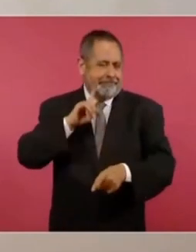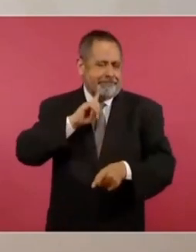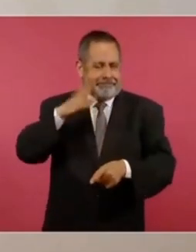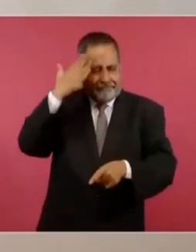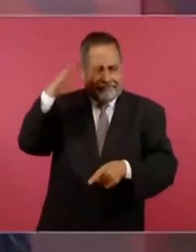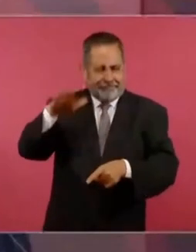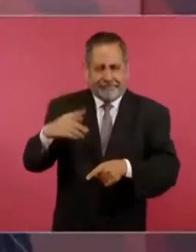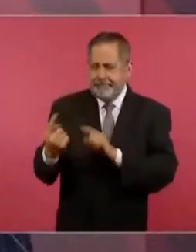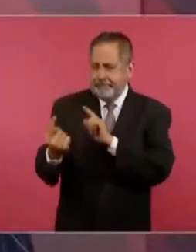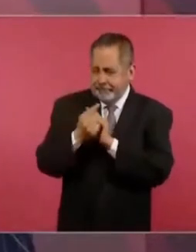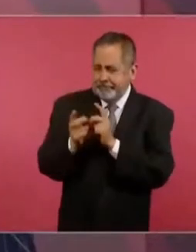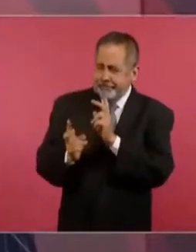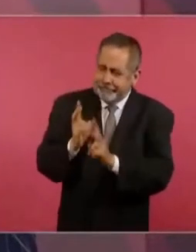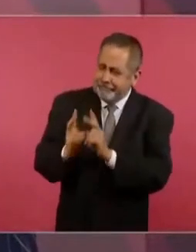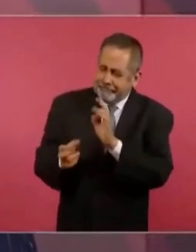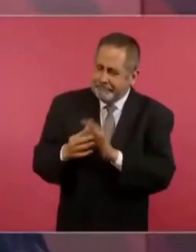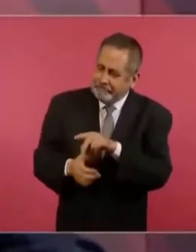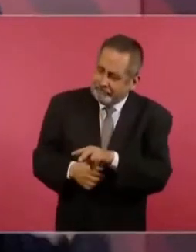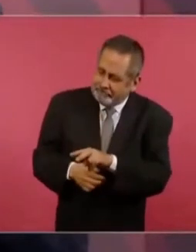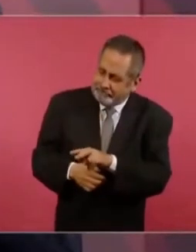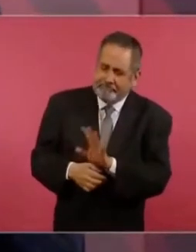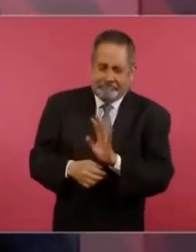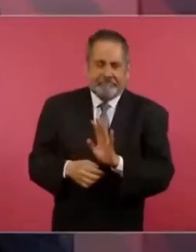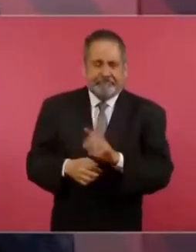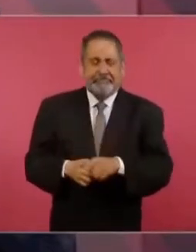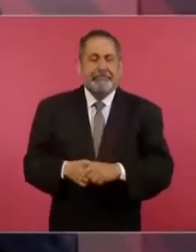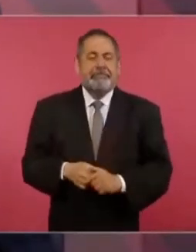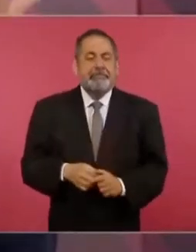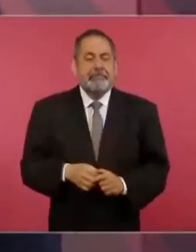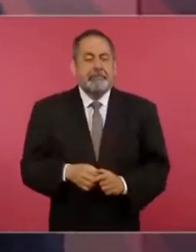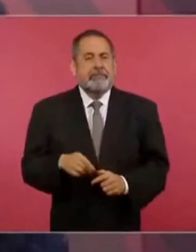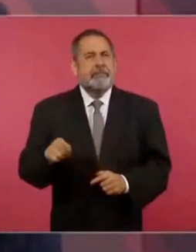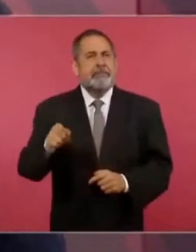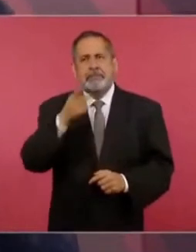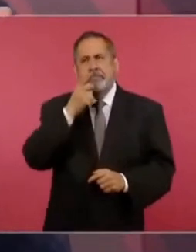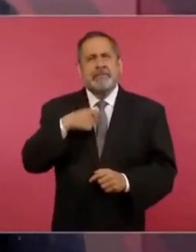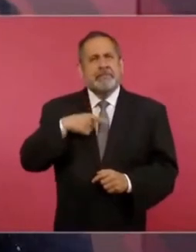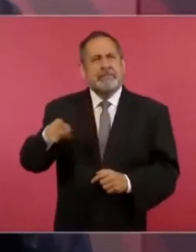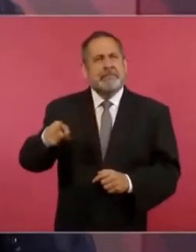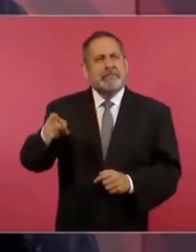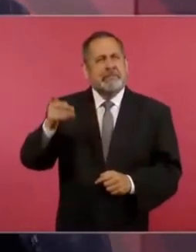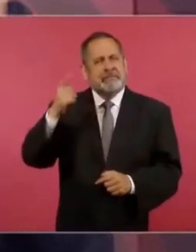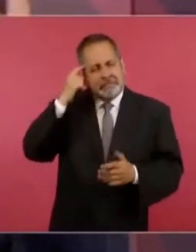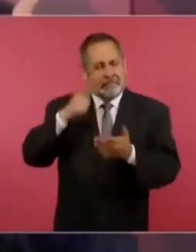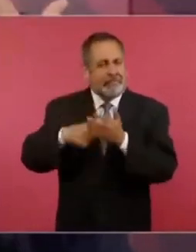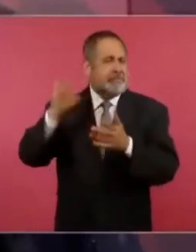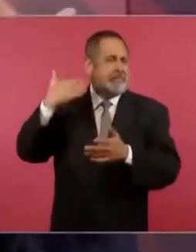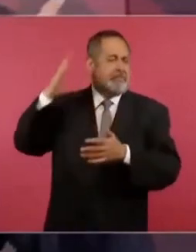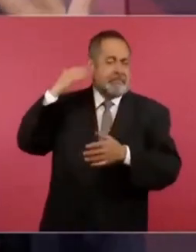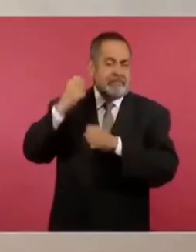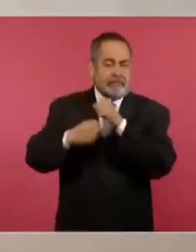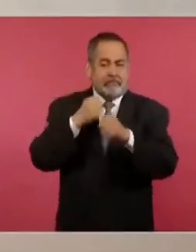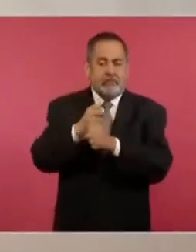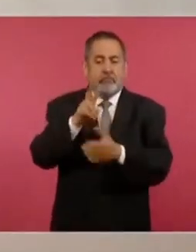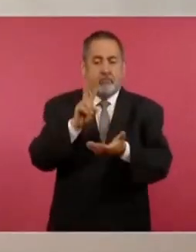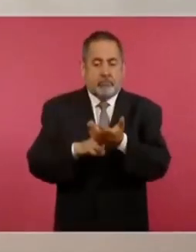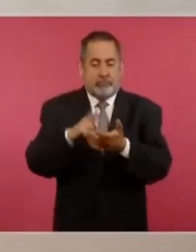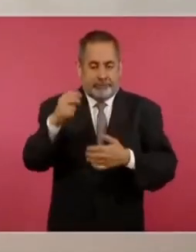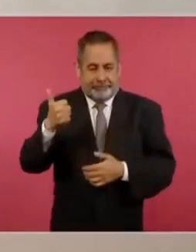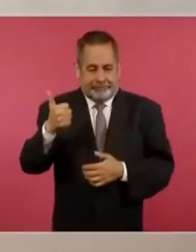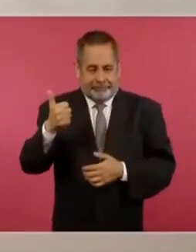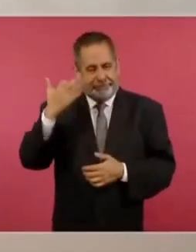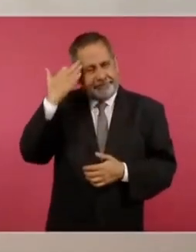que en el 2006, creo, cuando empezaron con la campaña de